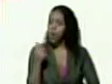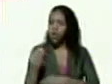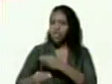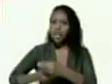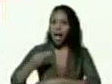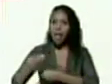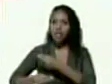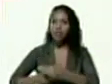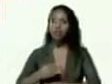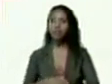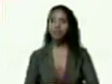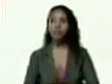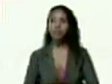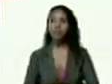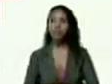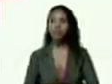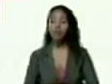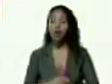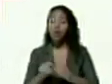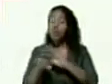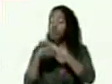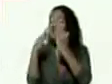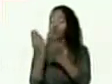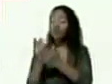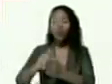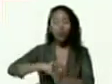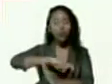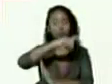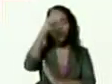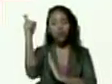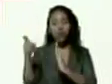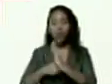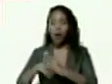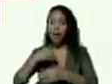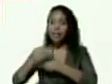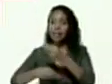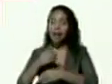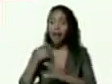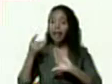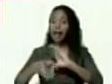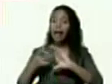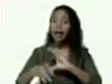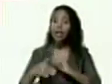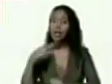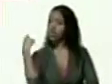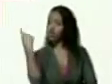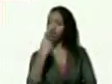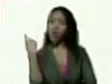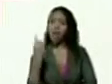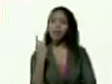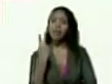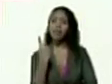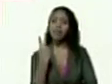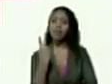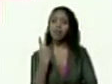hay un mundo entero por hacer el carnet no solamente es